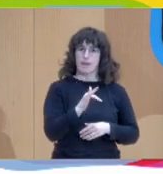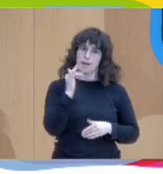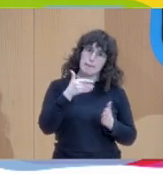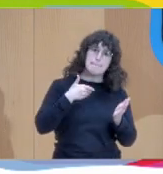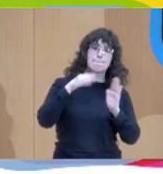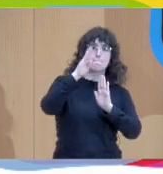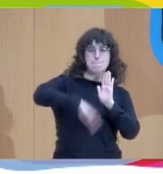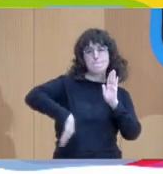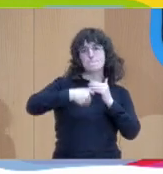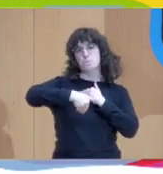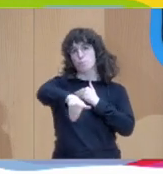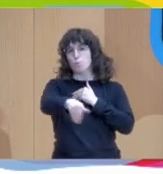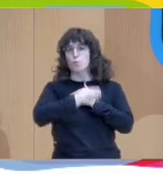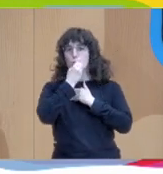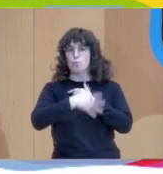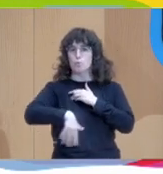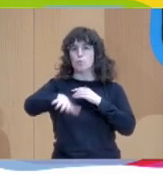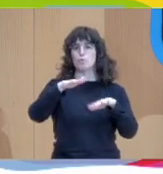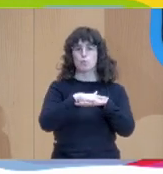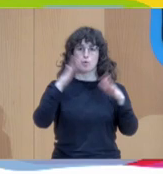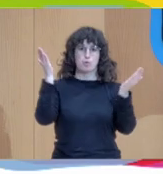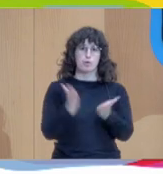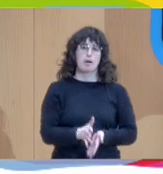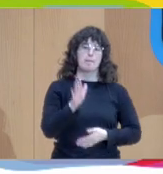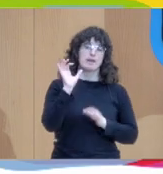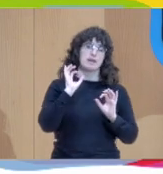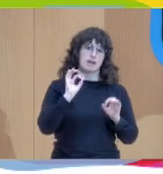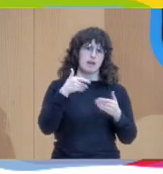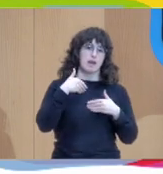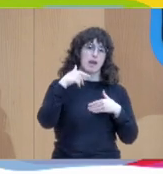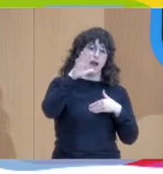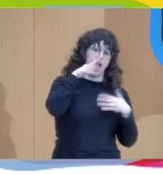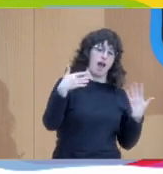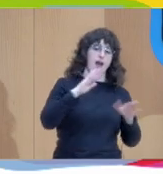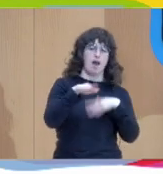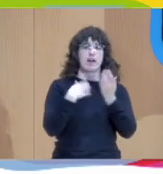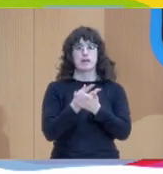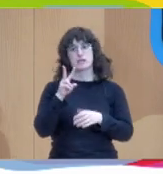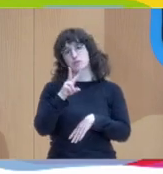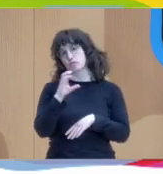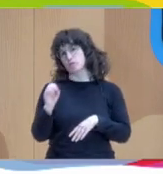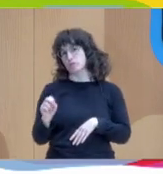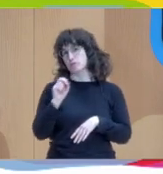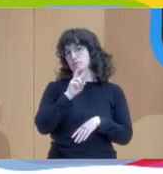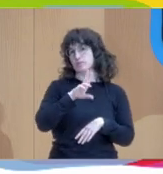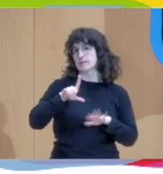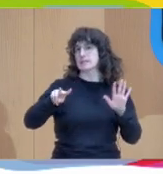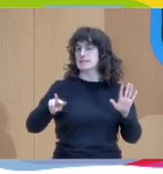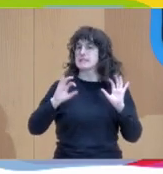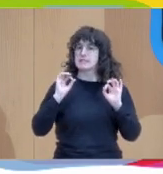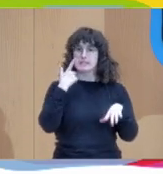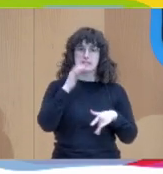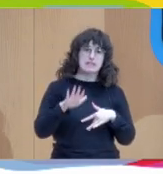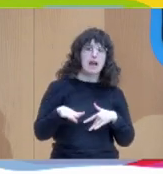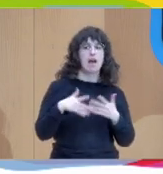qué queremos para la red del Valle de aquí a 2027 con una elaboración del plan de trabajo. Tenemos que seguir trabajando y hay un